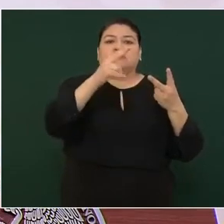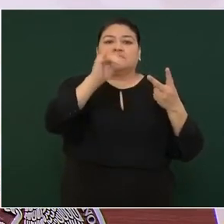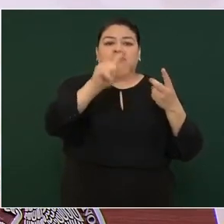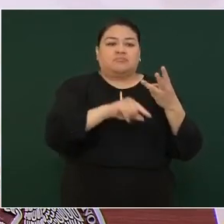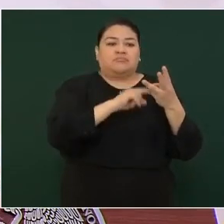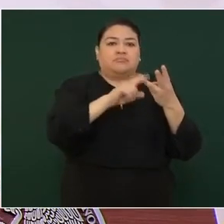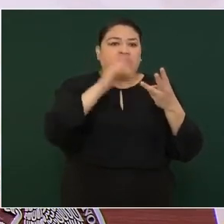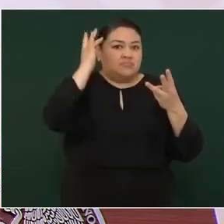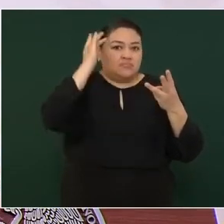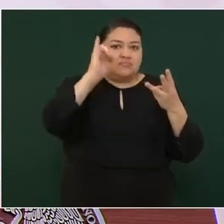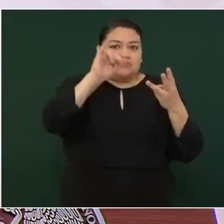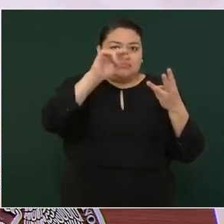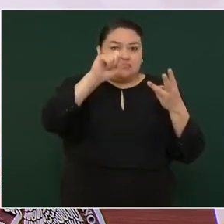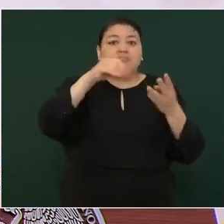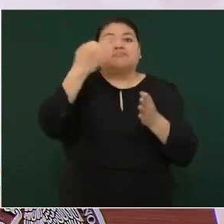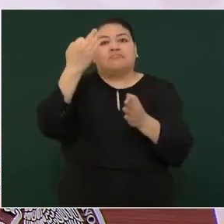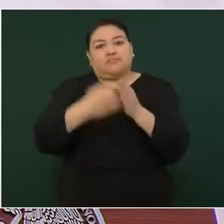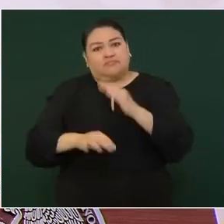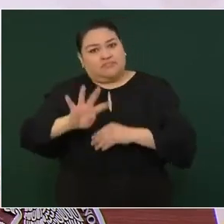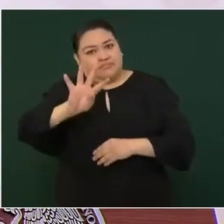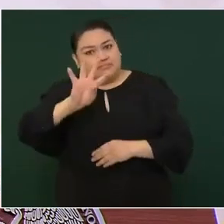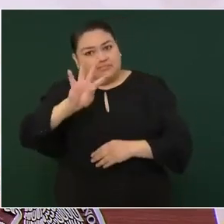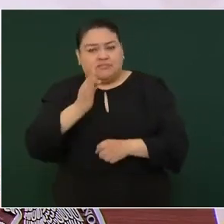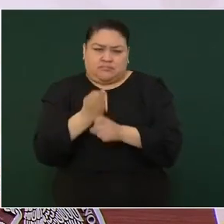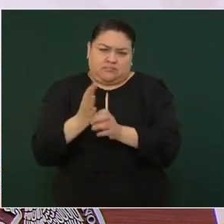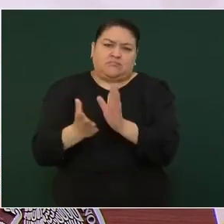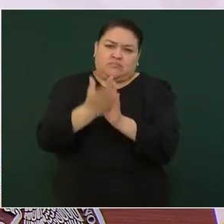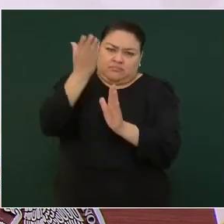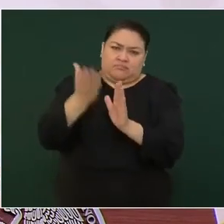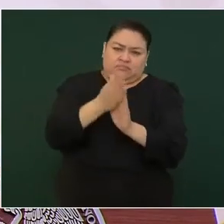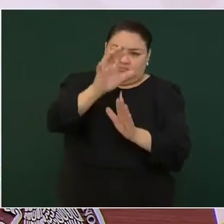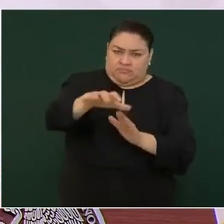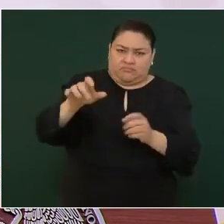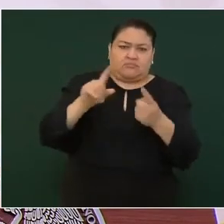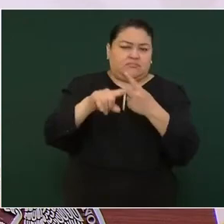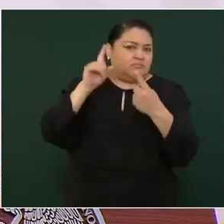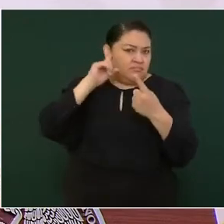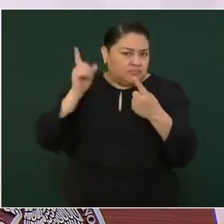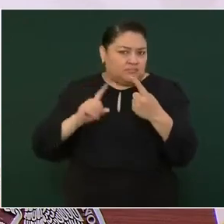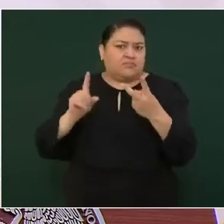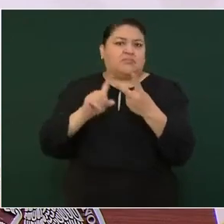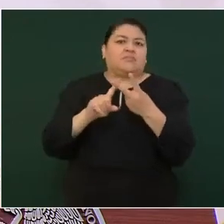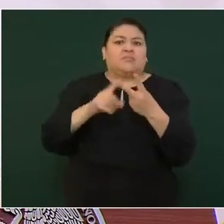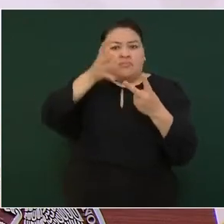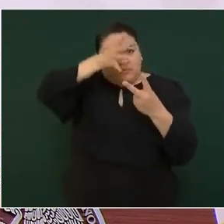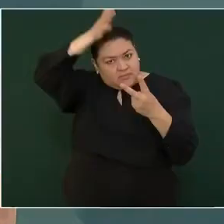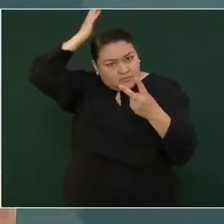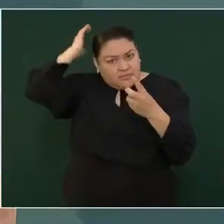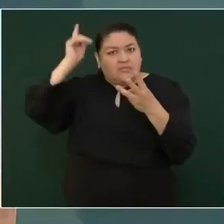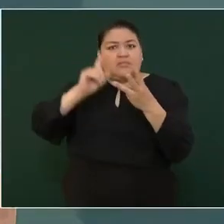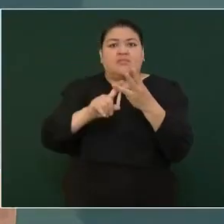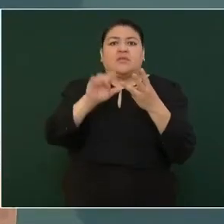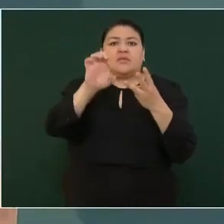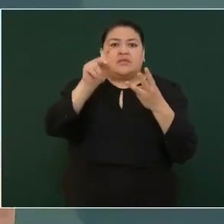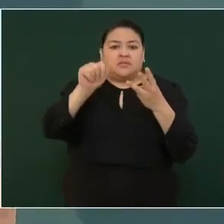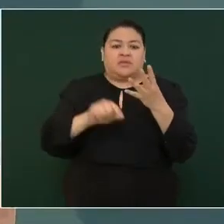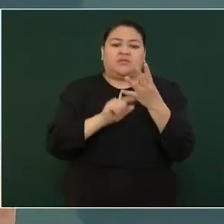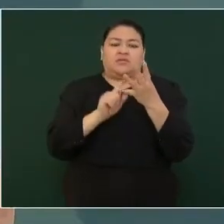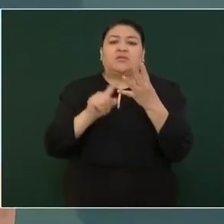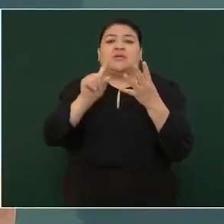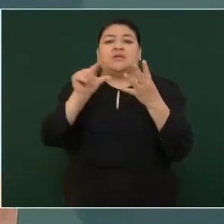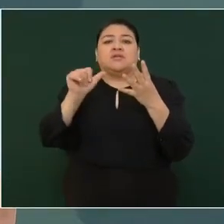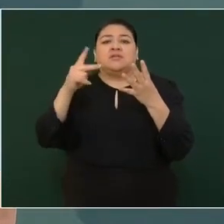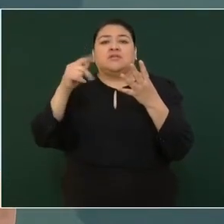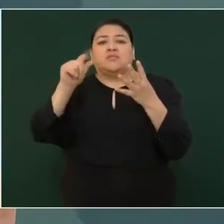Santa Inés, y cuatro están en proceso de construcción, Zacatlán, Coetzalán, Esperanza y Zapotlán.